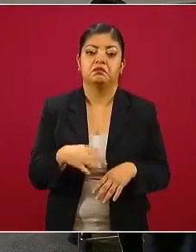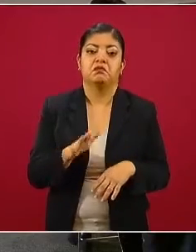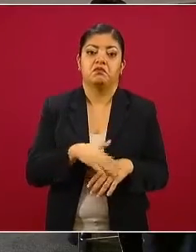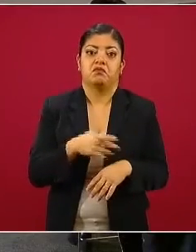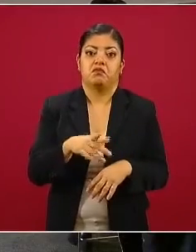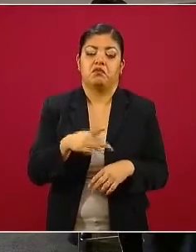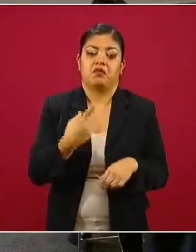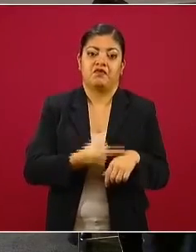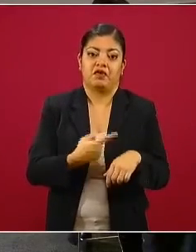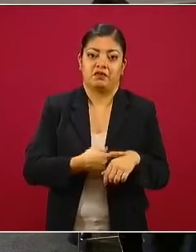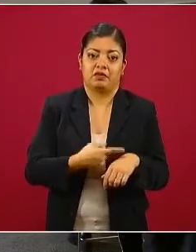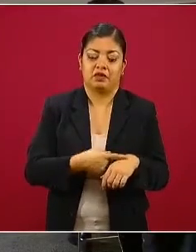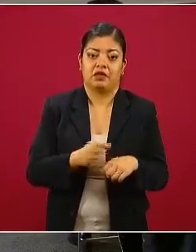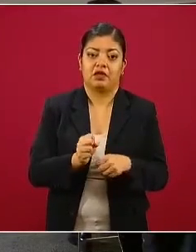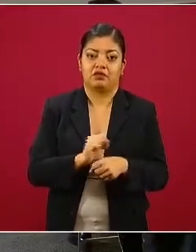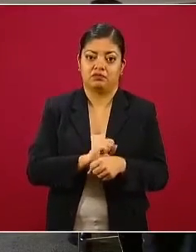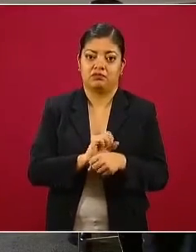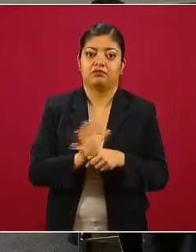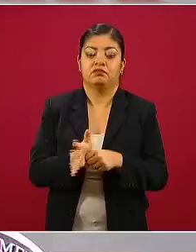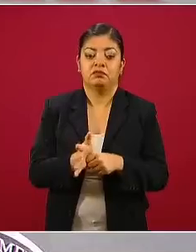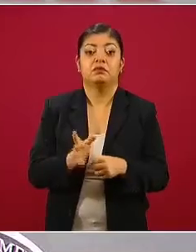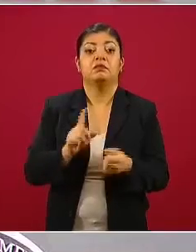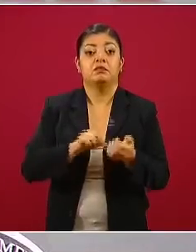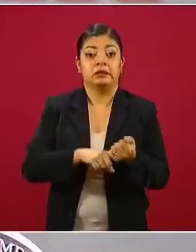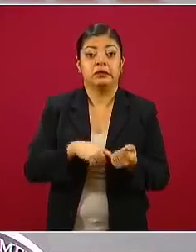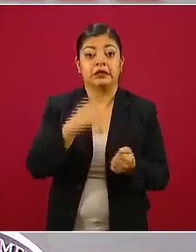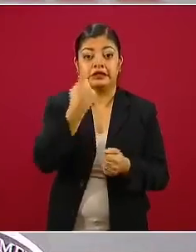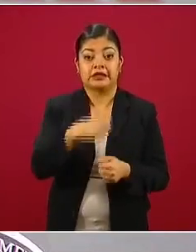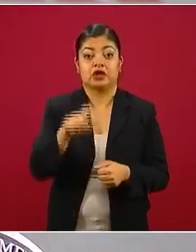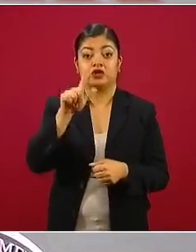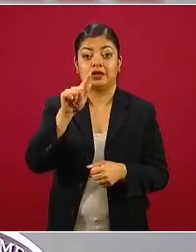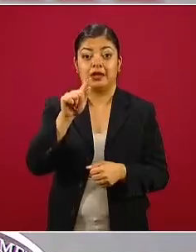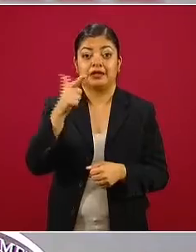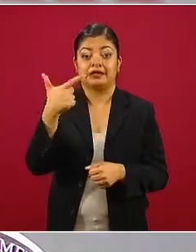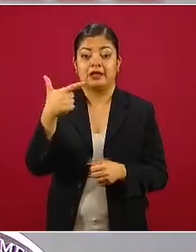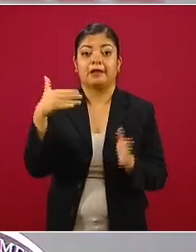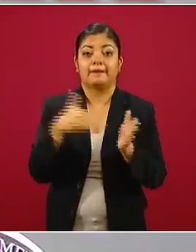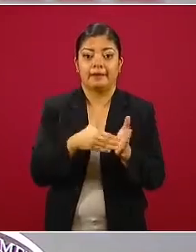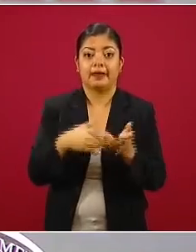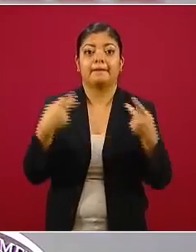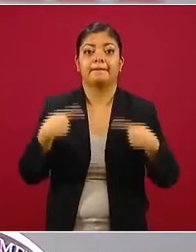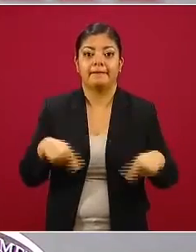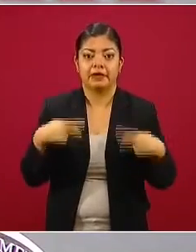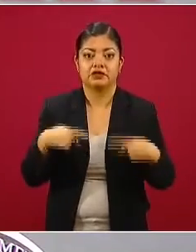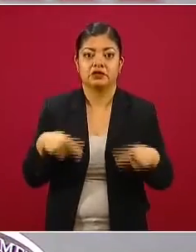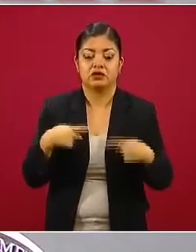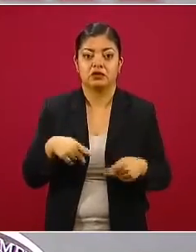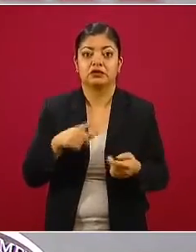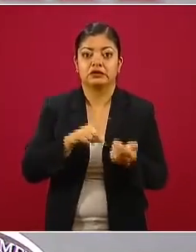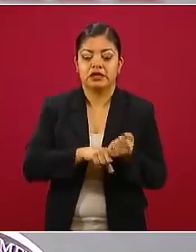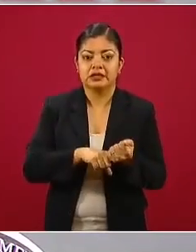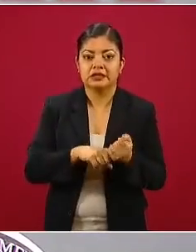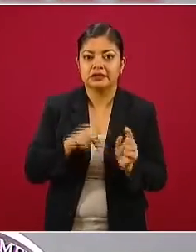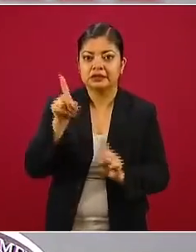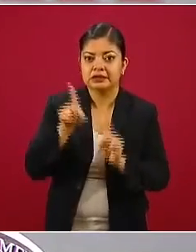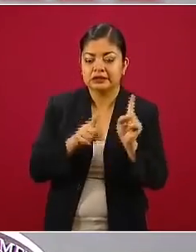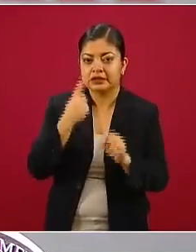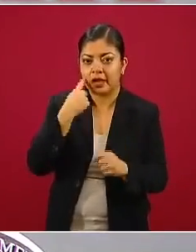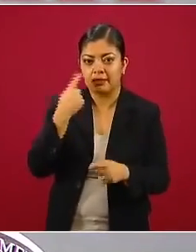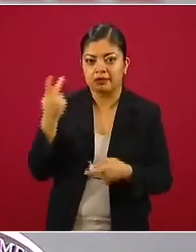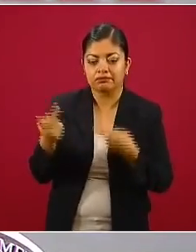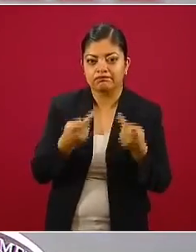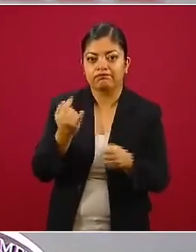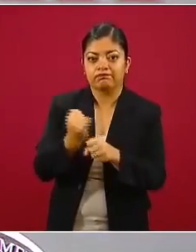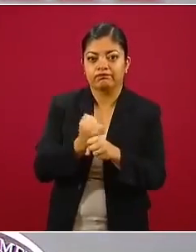enfermedad y se han estudiado más de 177.000 personas, que en su momento fueron casos sospechosos y